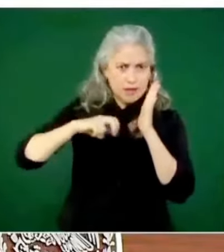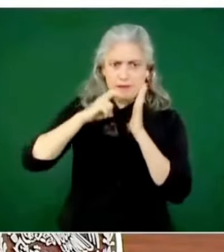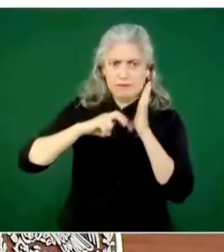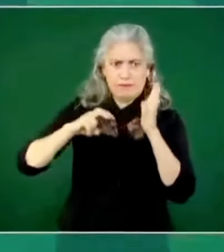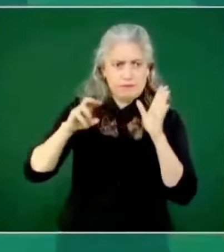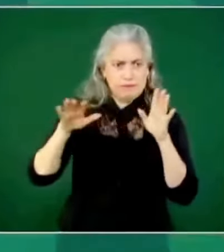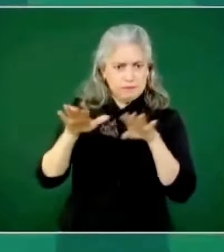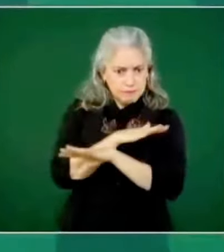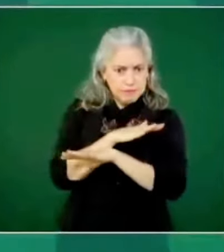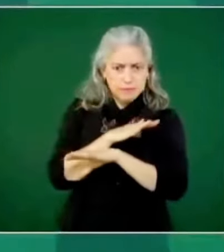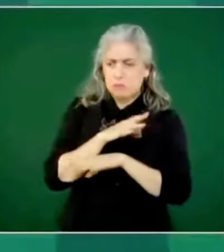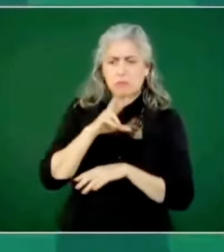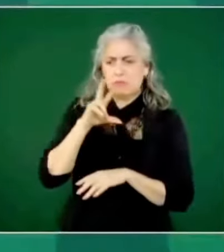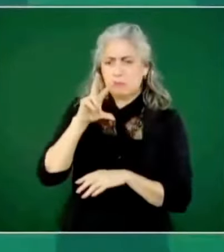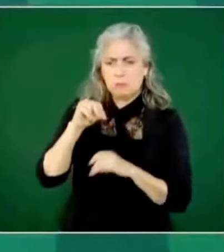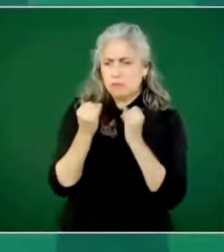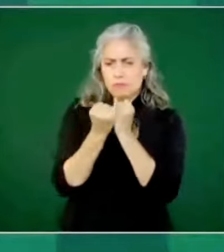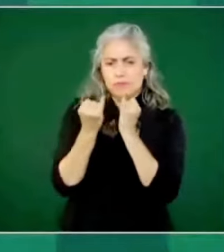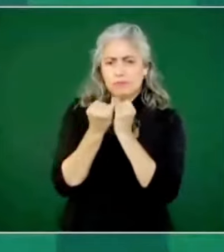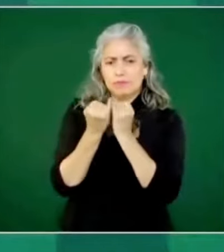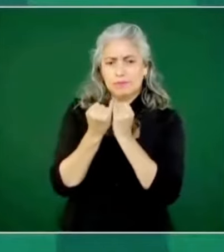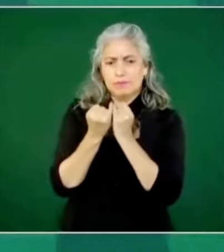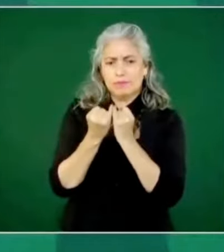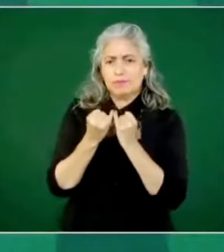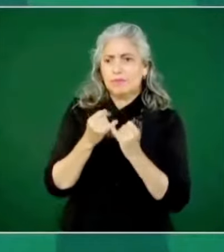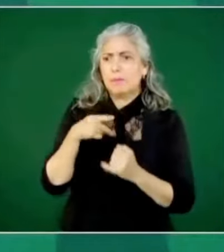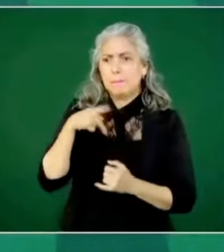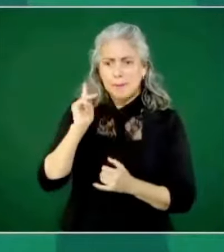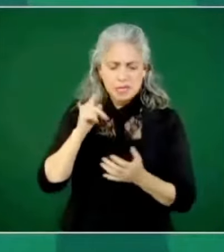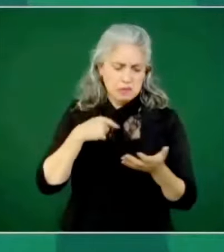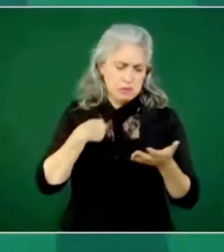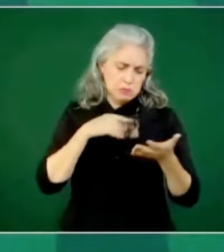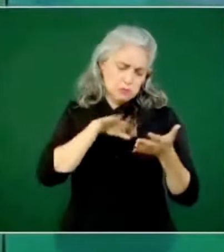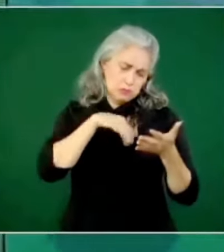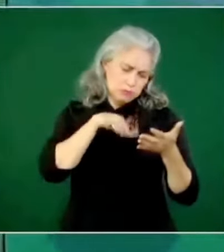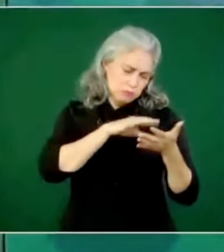defensa de los desposeídos, de los pobres.